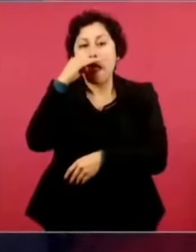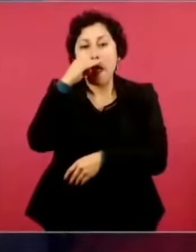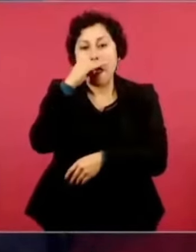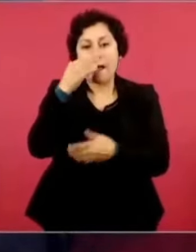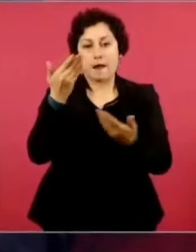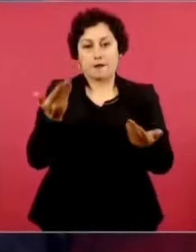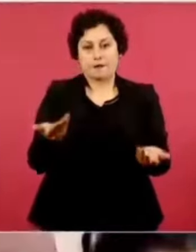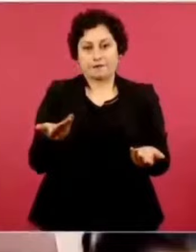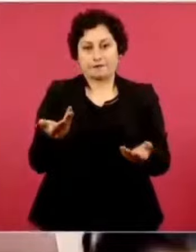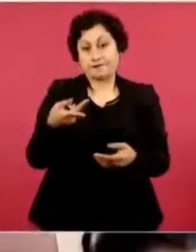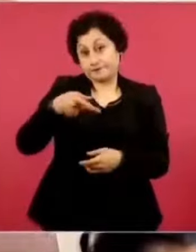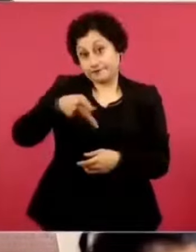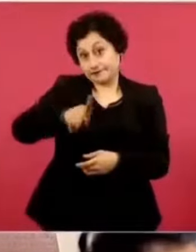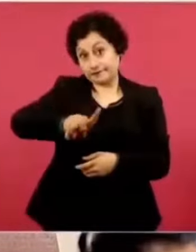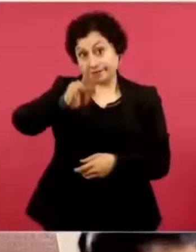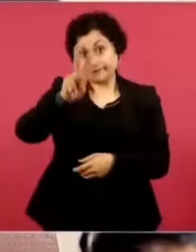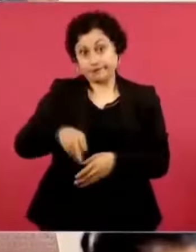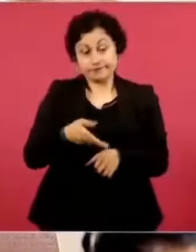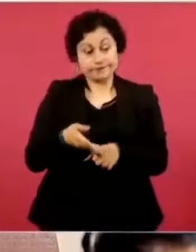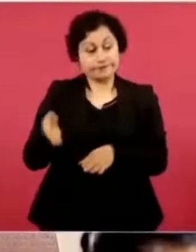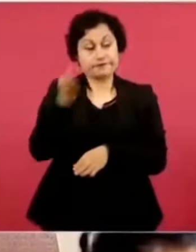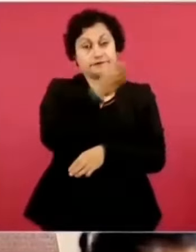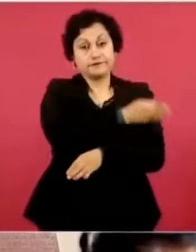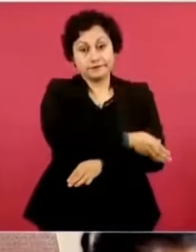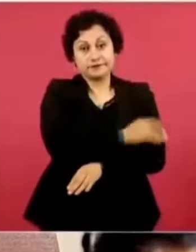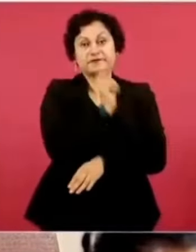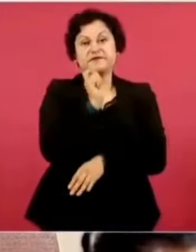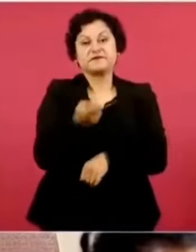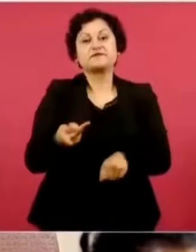que tenían unos cuantos.